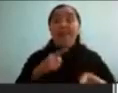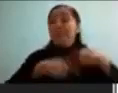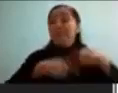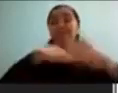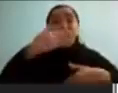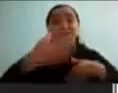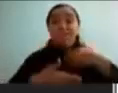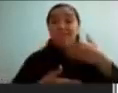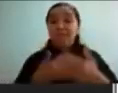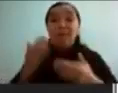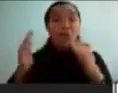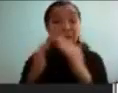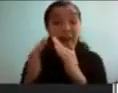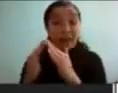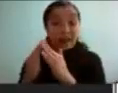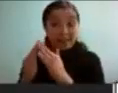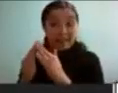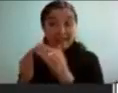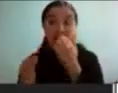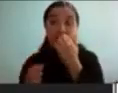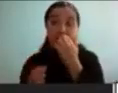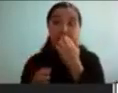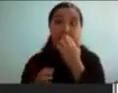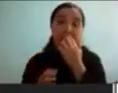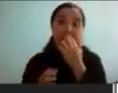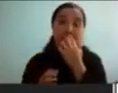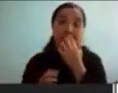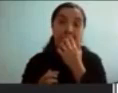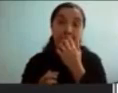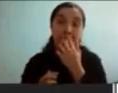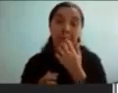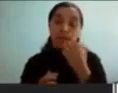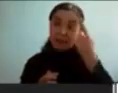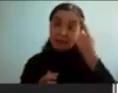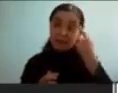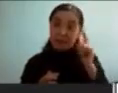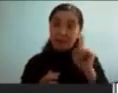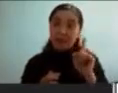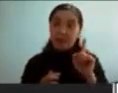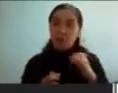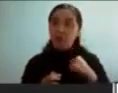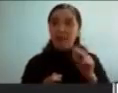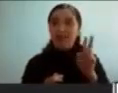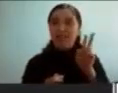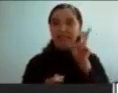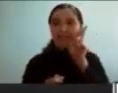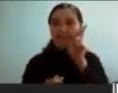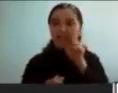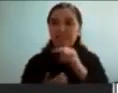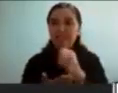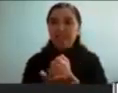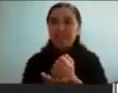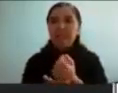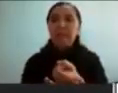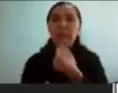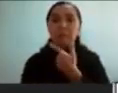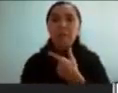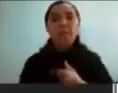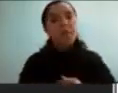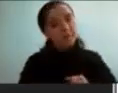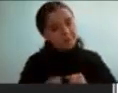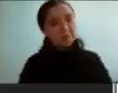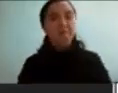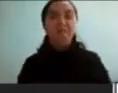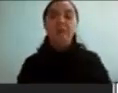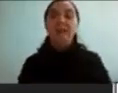estás en la casa pero me di la sabía de venir sin el remedio a sugerencia de mi equipo clínico y mis amigos del centro